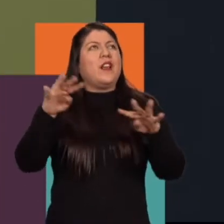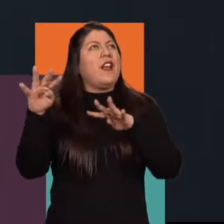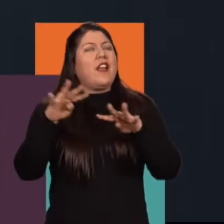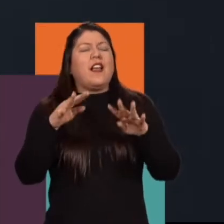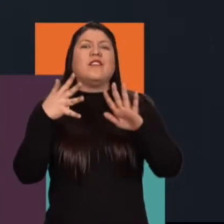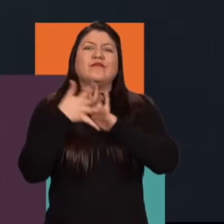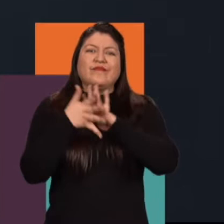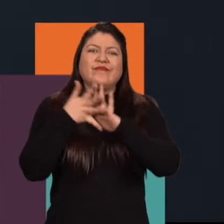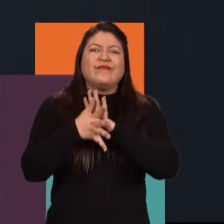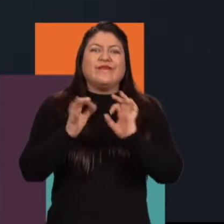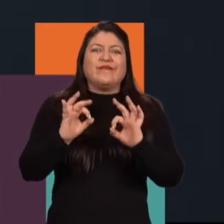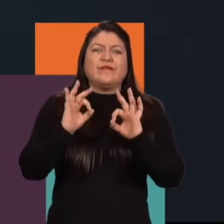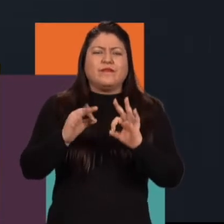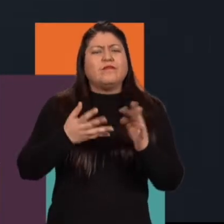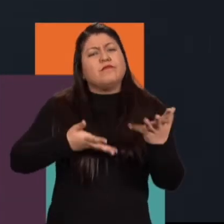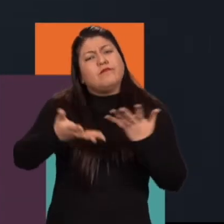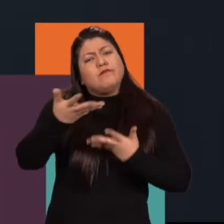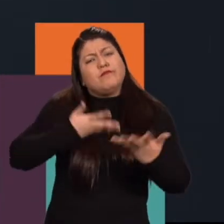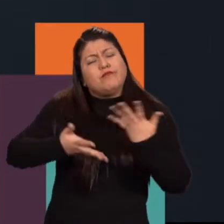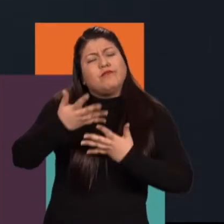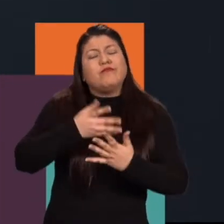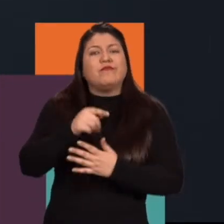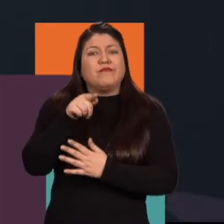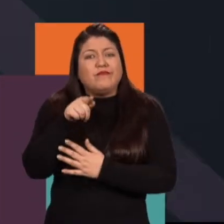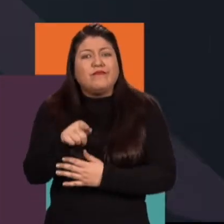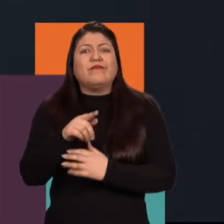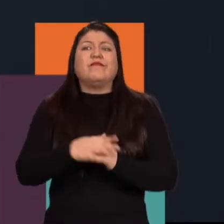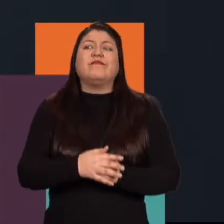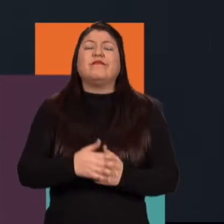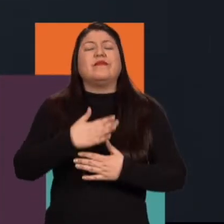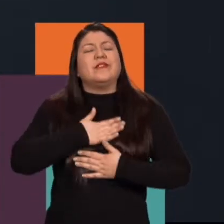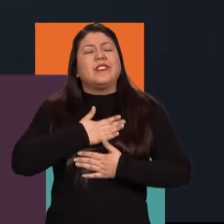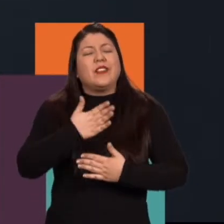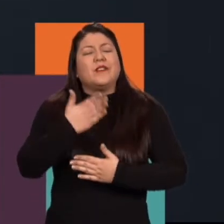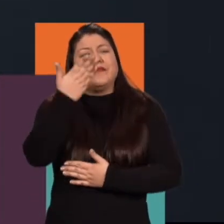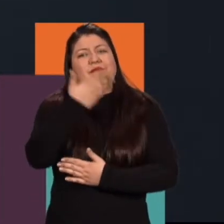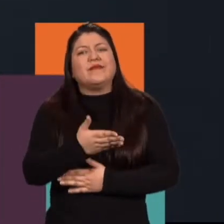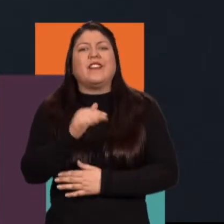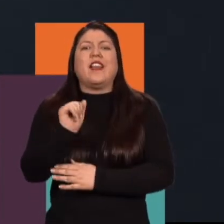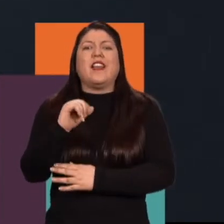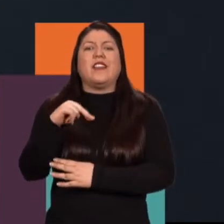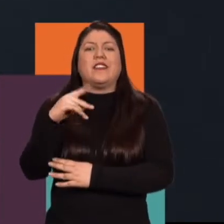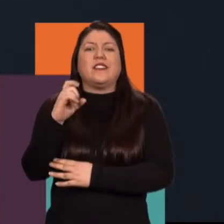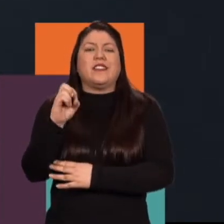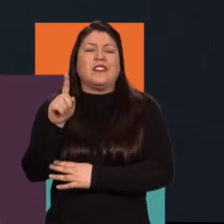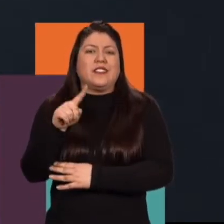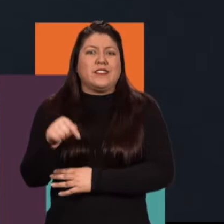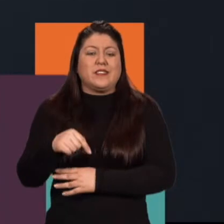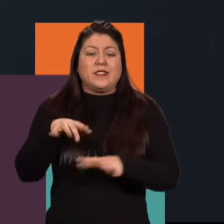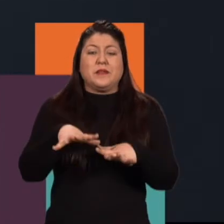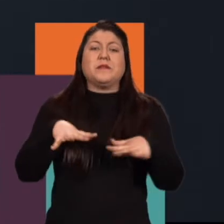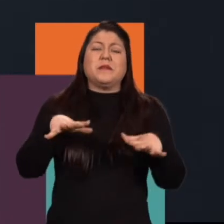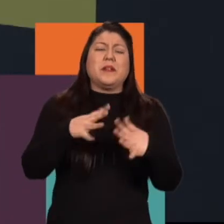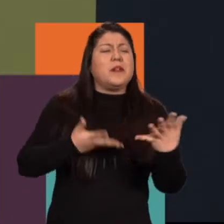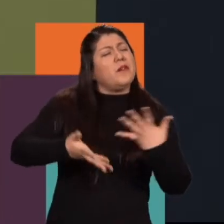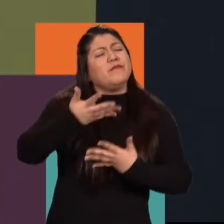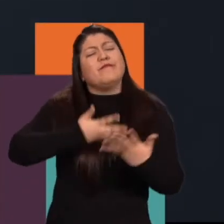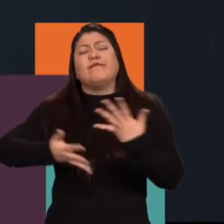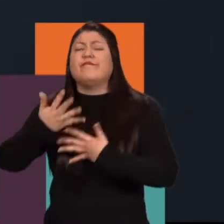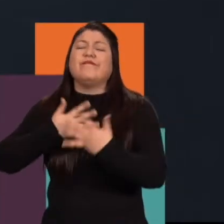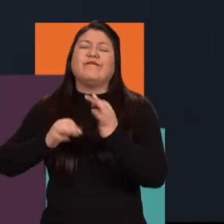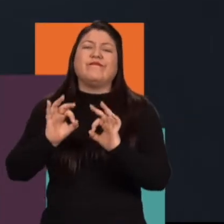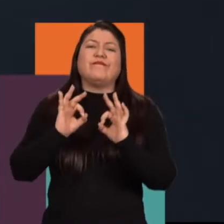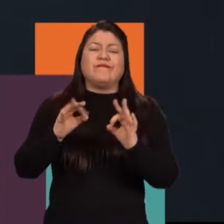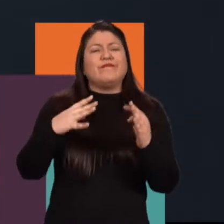espectadores. Y nada, acá estamos para hablar contigo y un saludo muy especial también a Andrés. Gracias por estar en este espacio